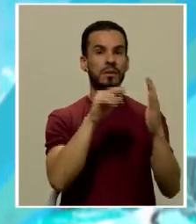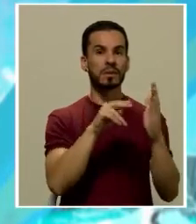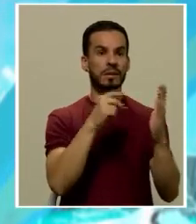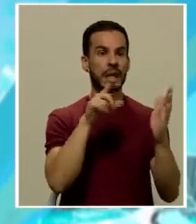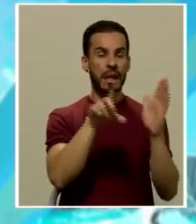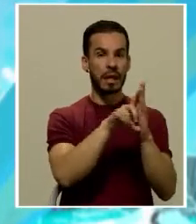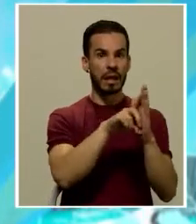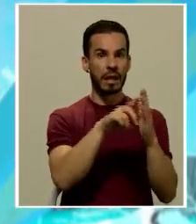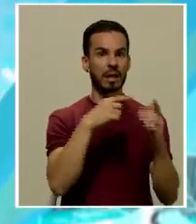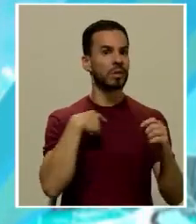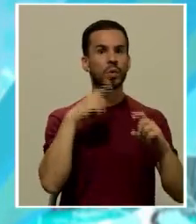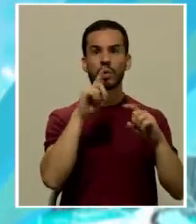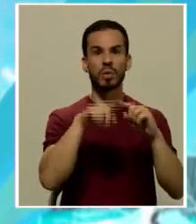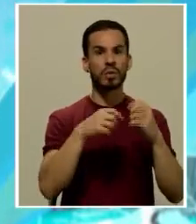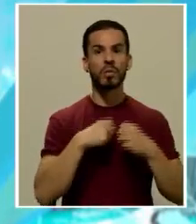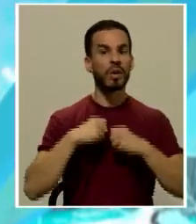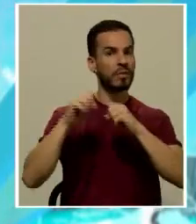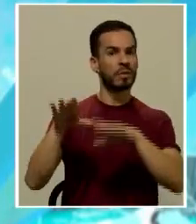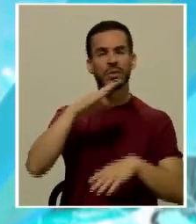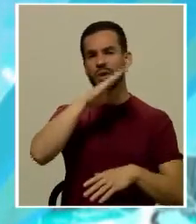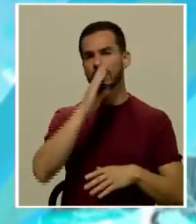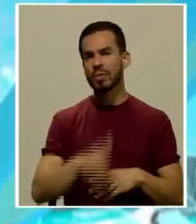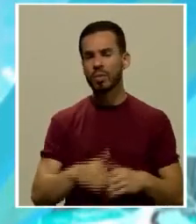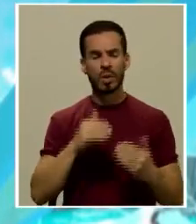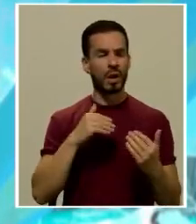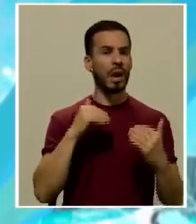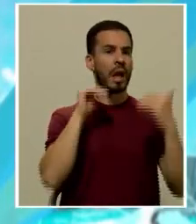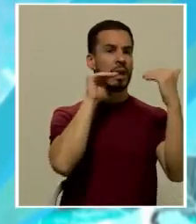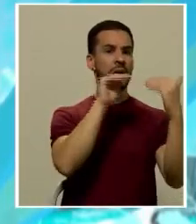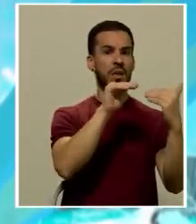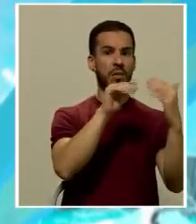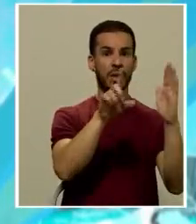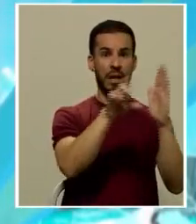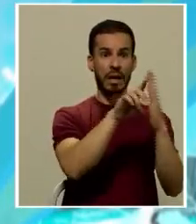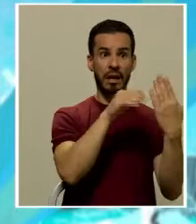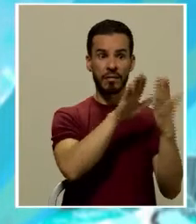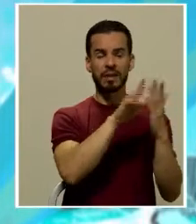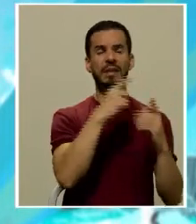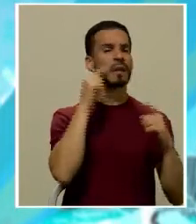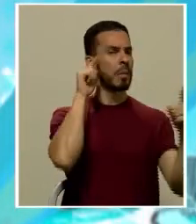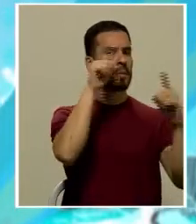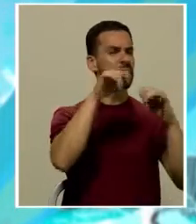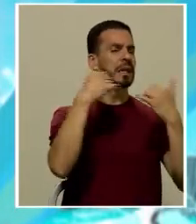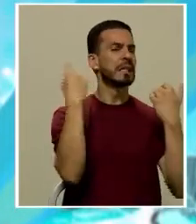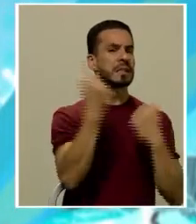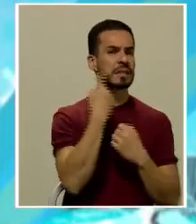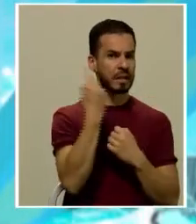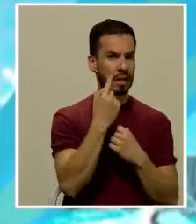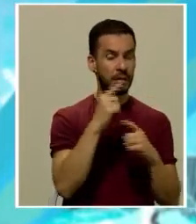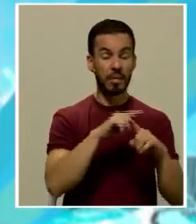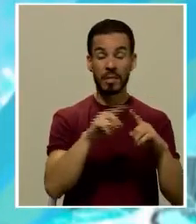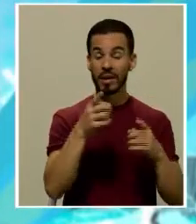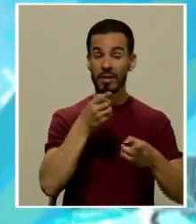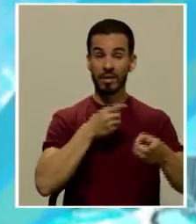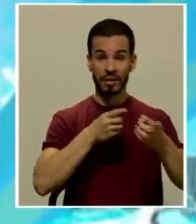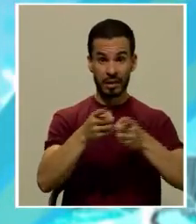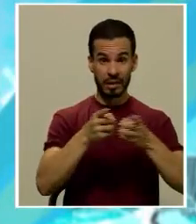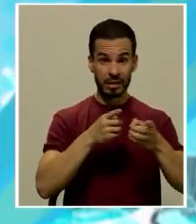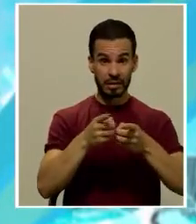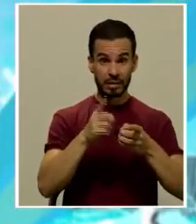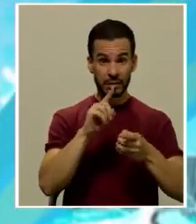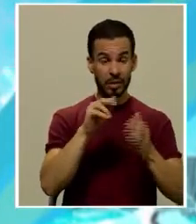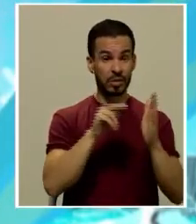nunca la igualdad ante la ley debe ser una meta permanentemente lo que pasa es que la descripción de una